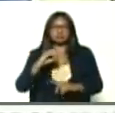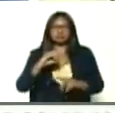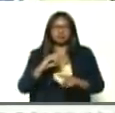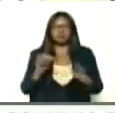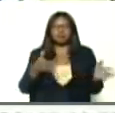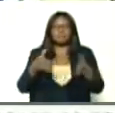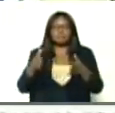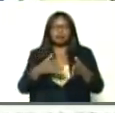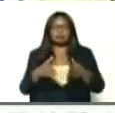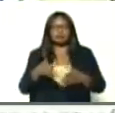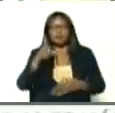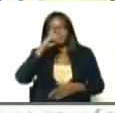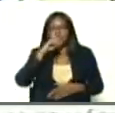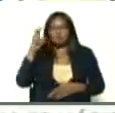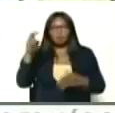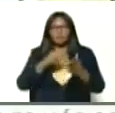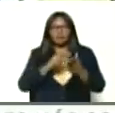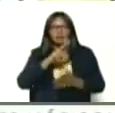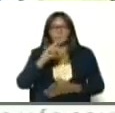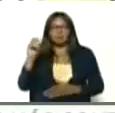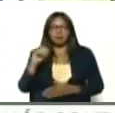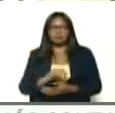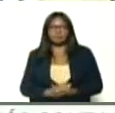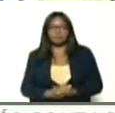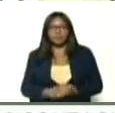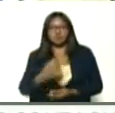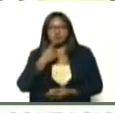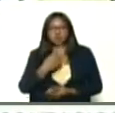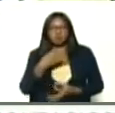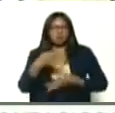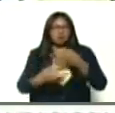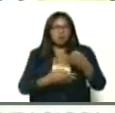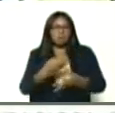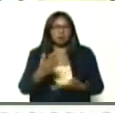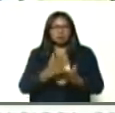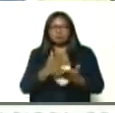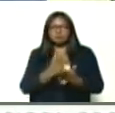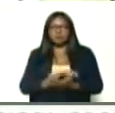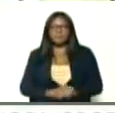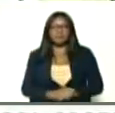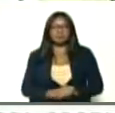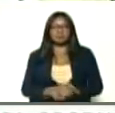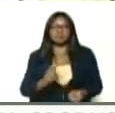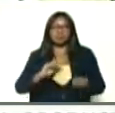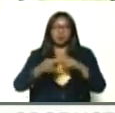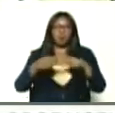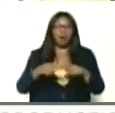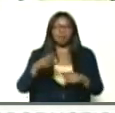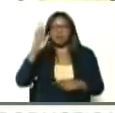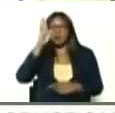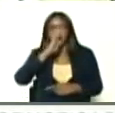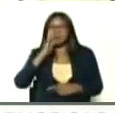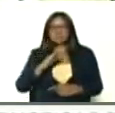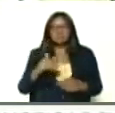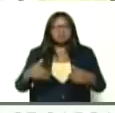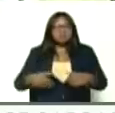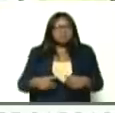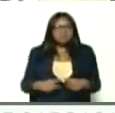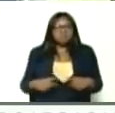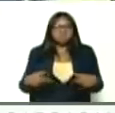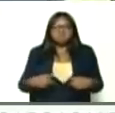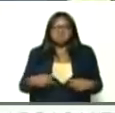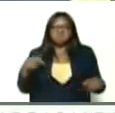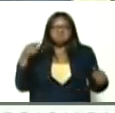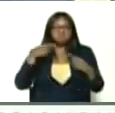marzo, del año 2020, así lo digo, la variante, brasilera, nos está, forzando, a ir al